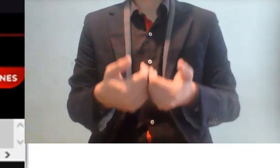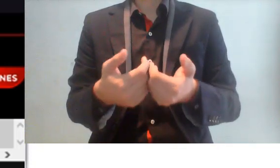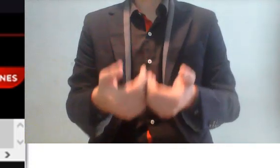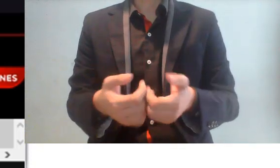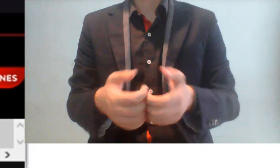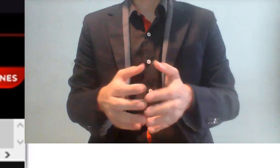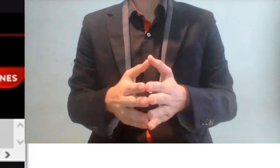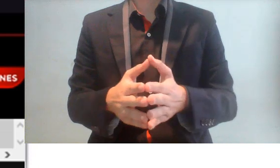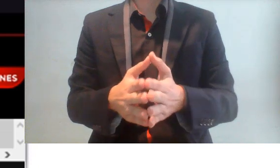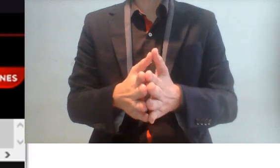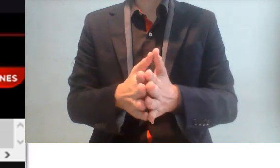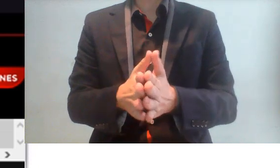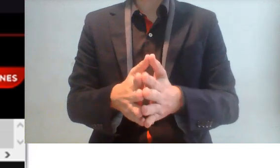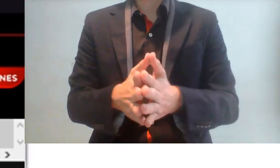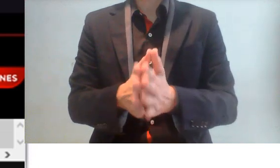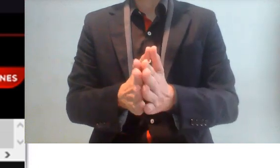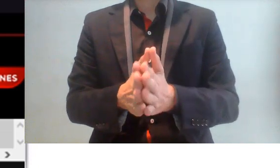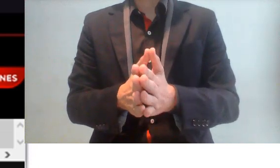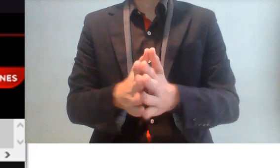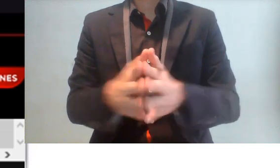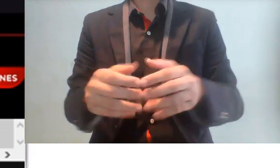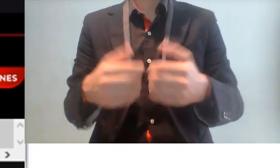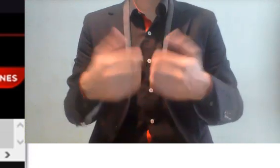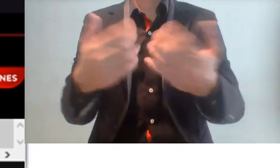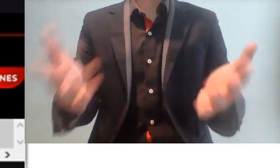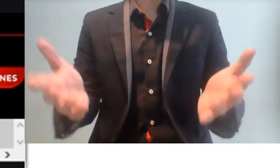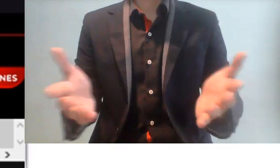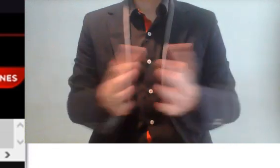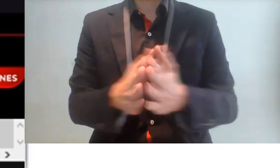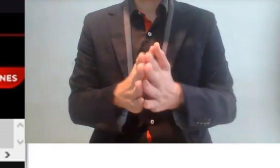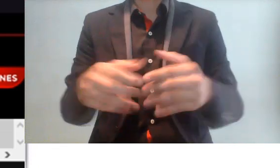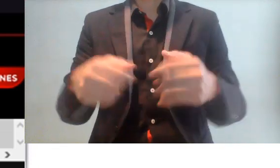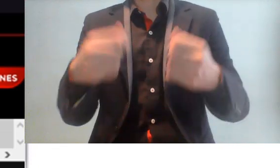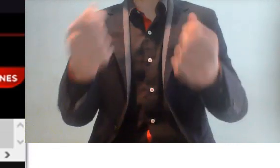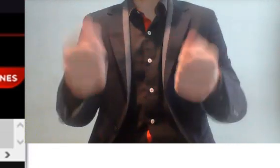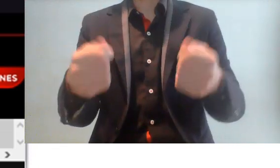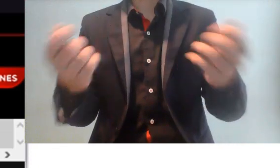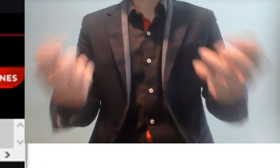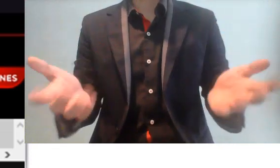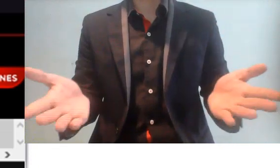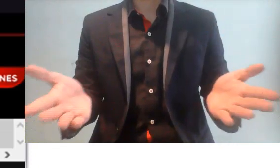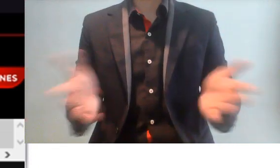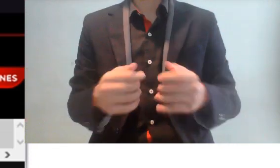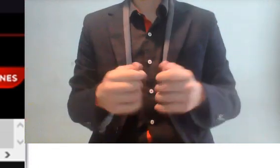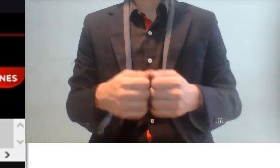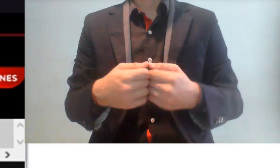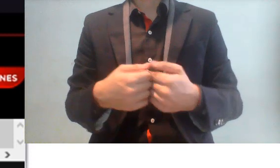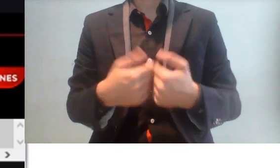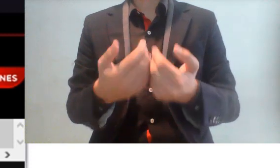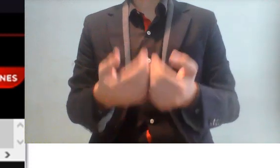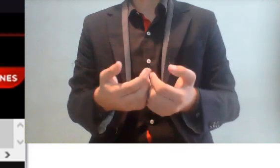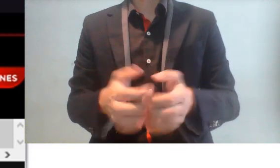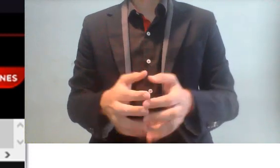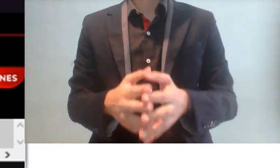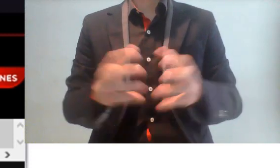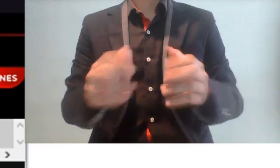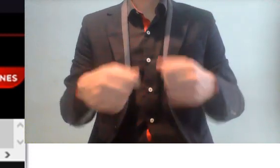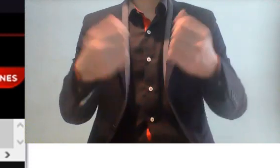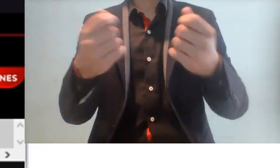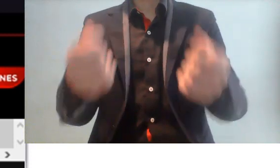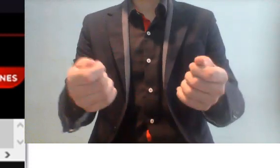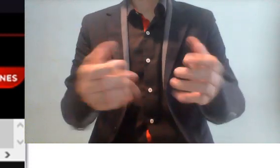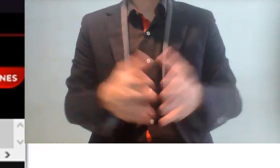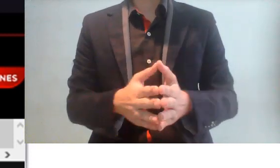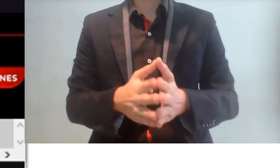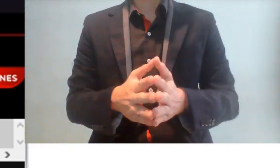suficientemente buena, ya sea porque se jubilan a una relativamente corta edad o antes de lo que se tienen que jubilar por alguna enfermedad o